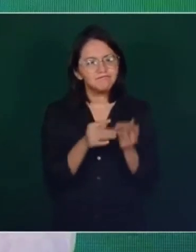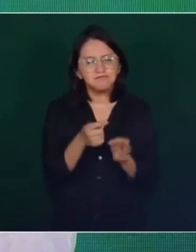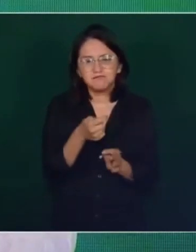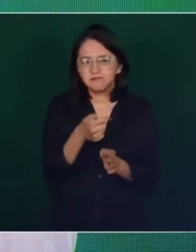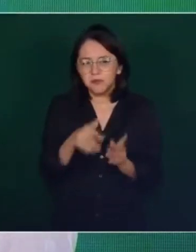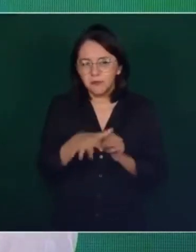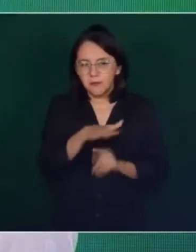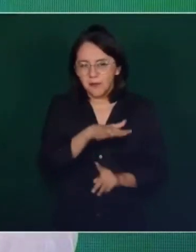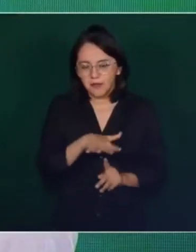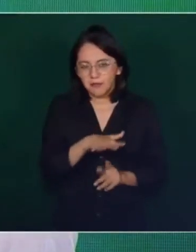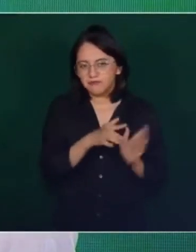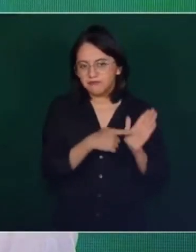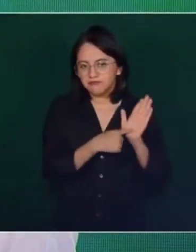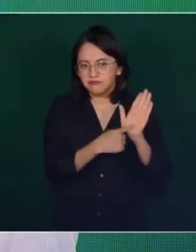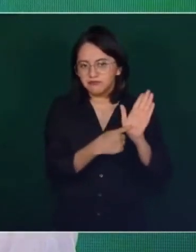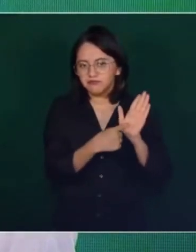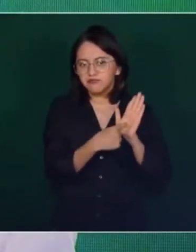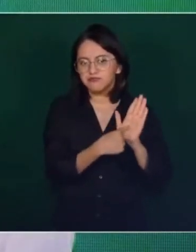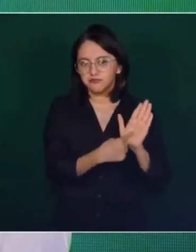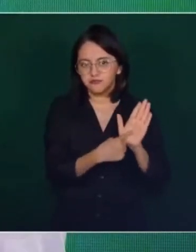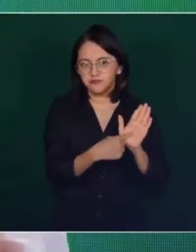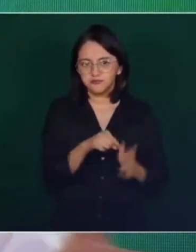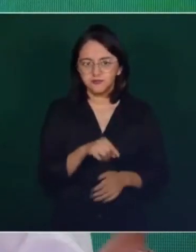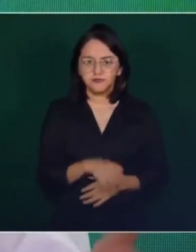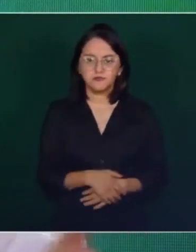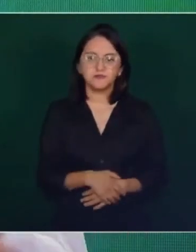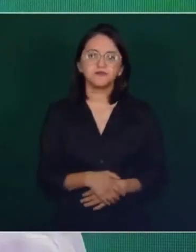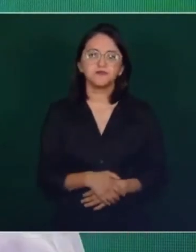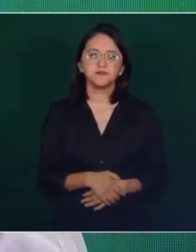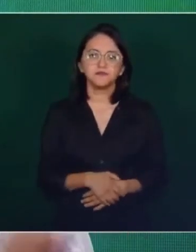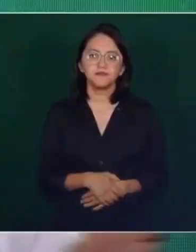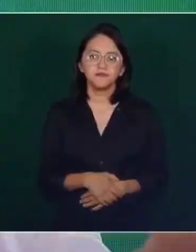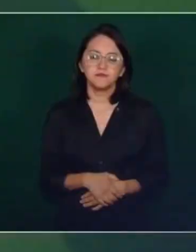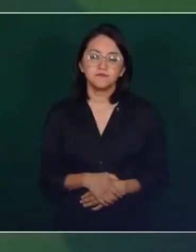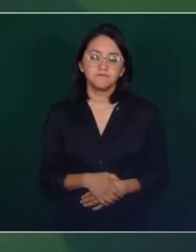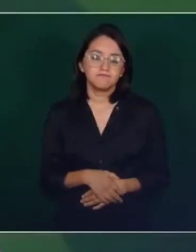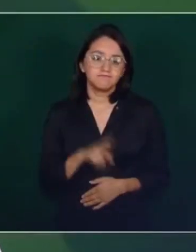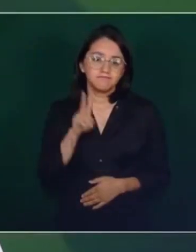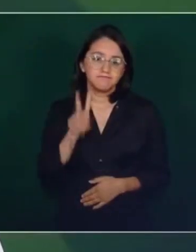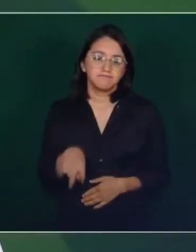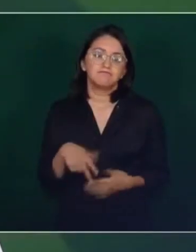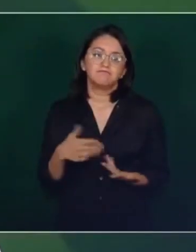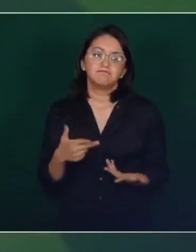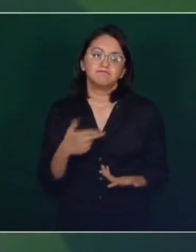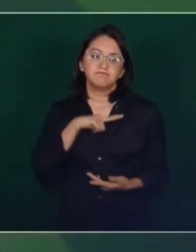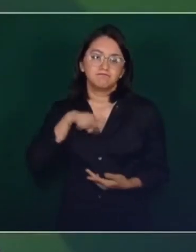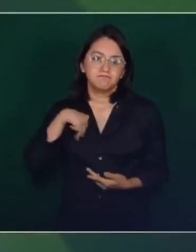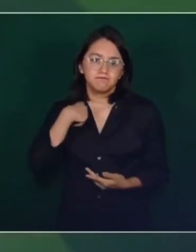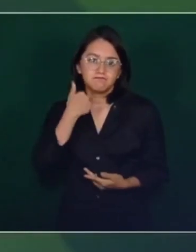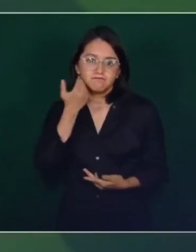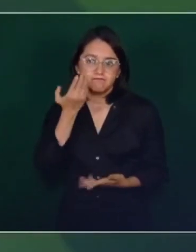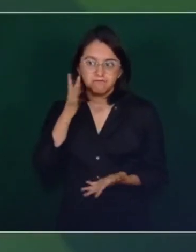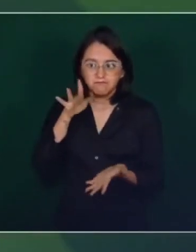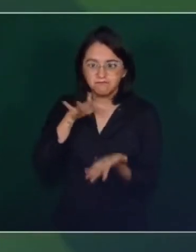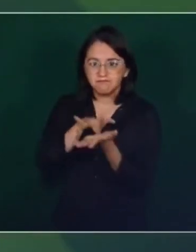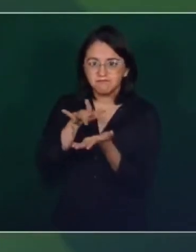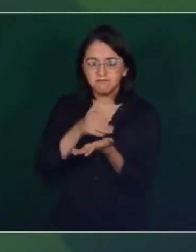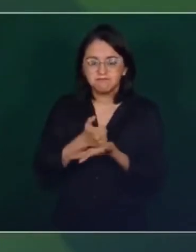nosotros dispuestos a ayudar. En todo,